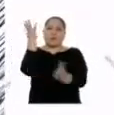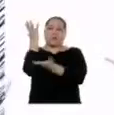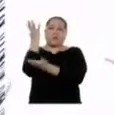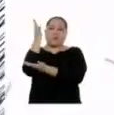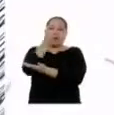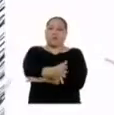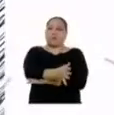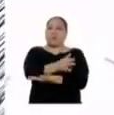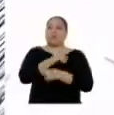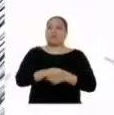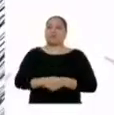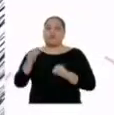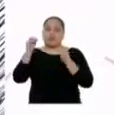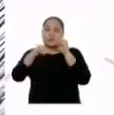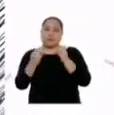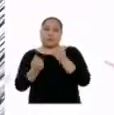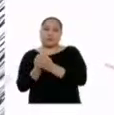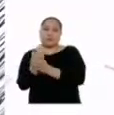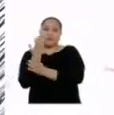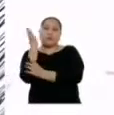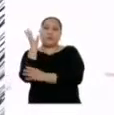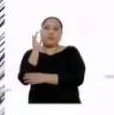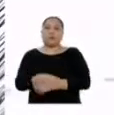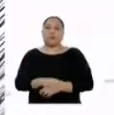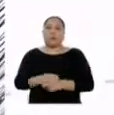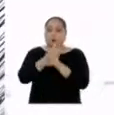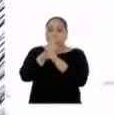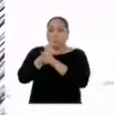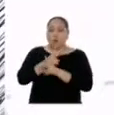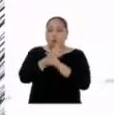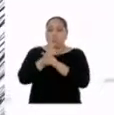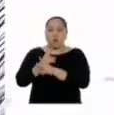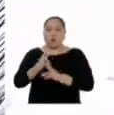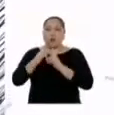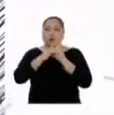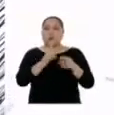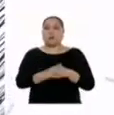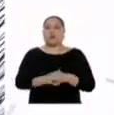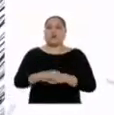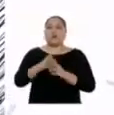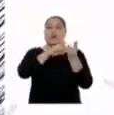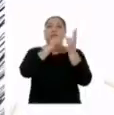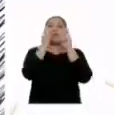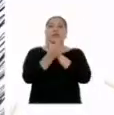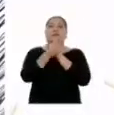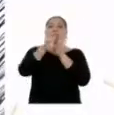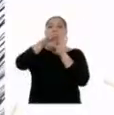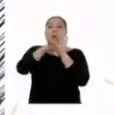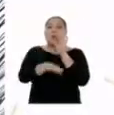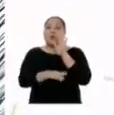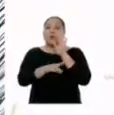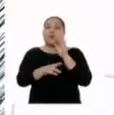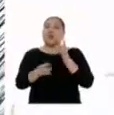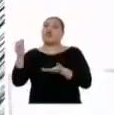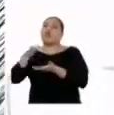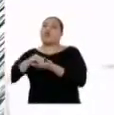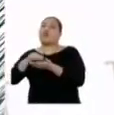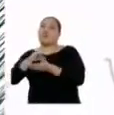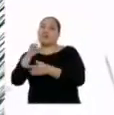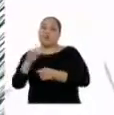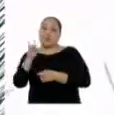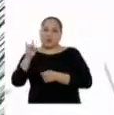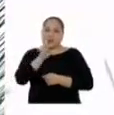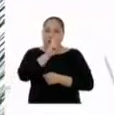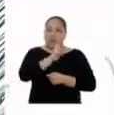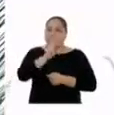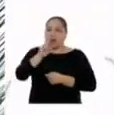reforestando, evitar contaminar ríos y bosques y practicando las tres R's, recicla, reduce y reutiliza. Solange,